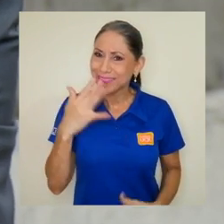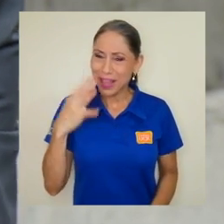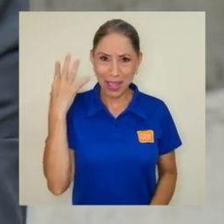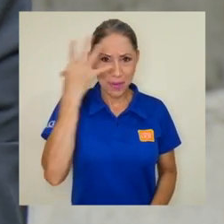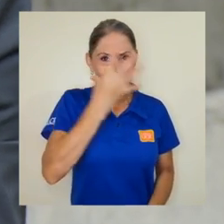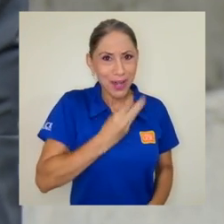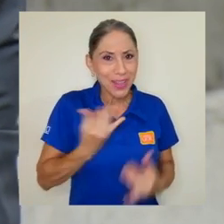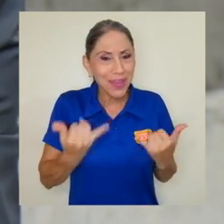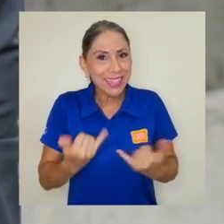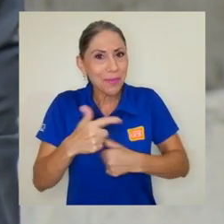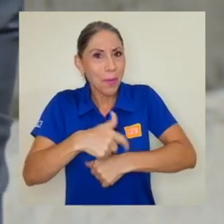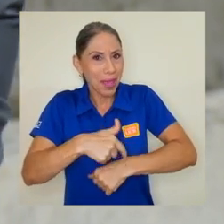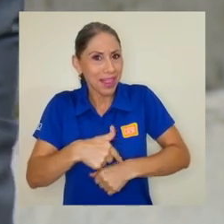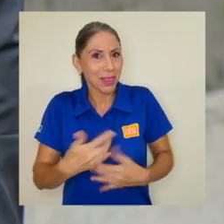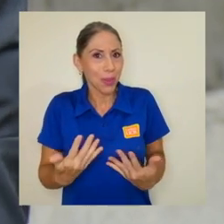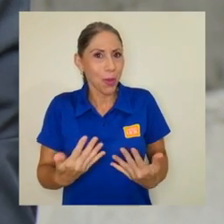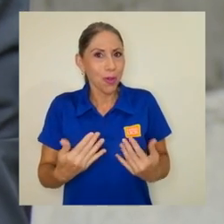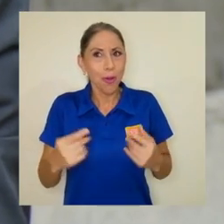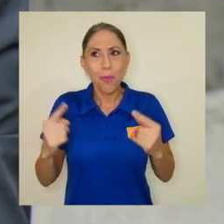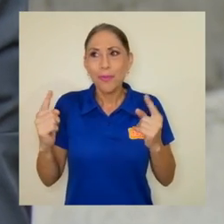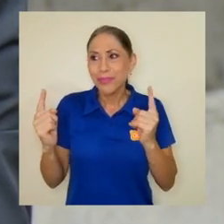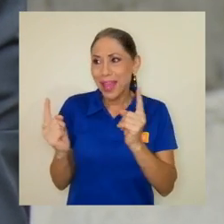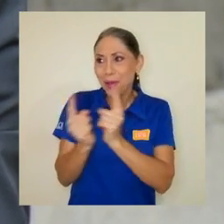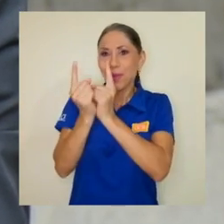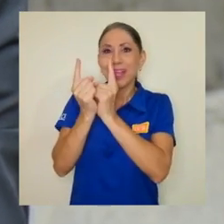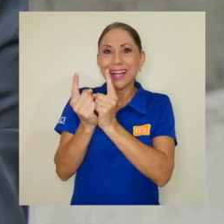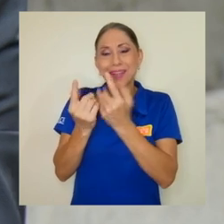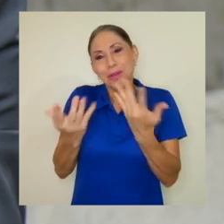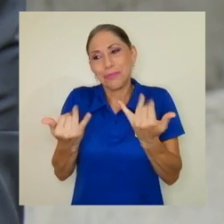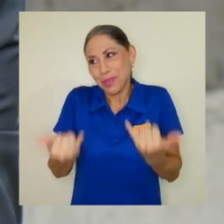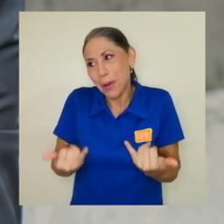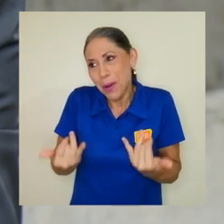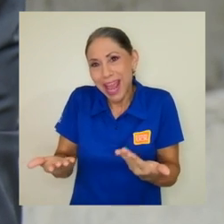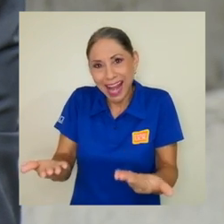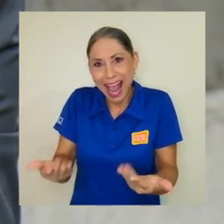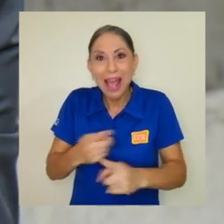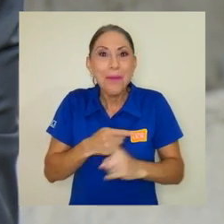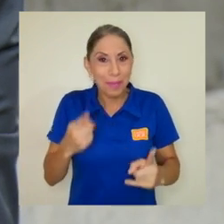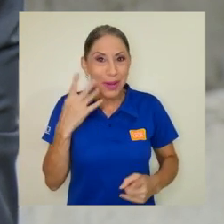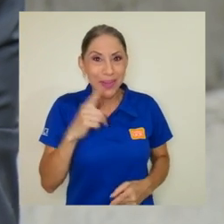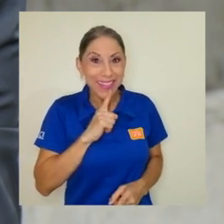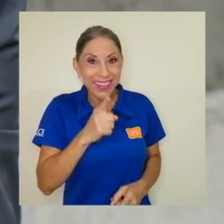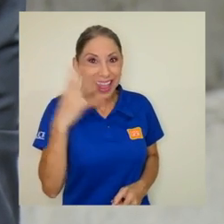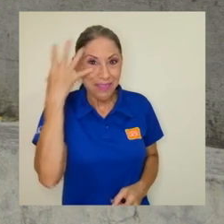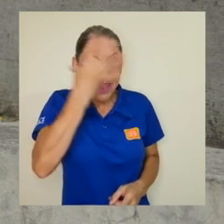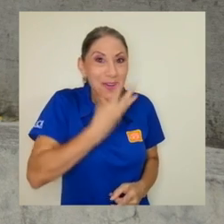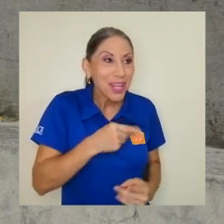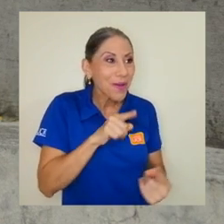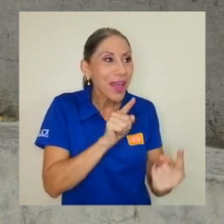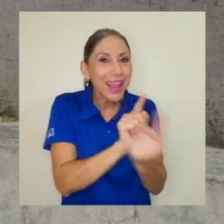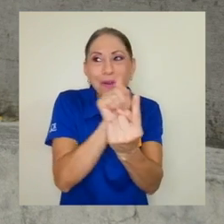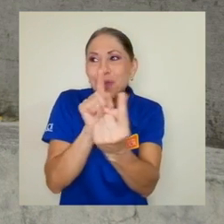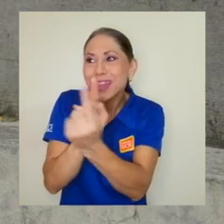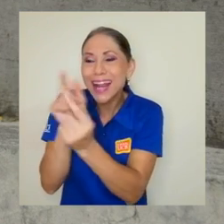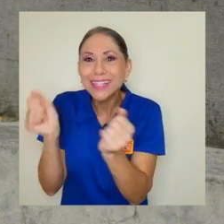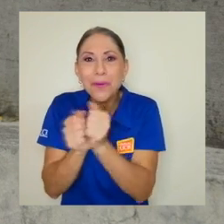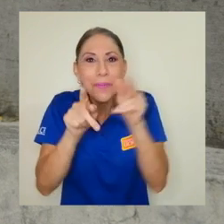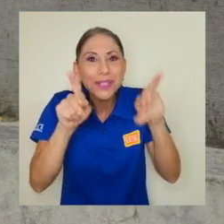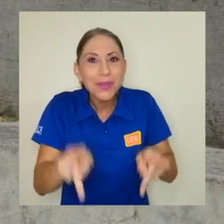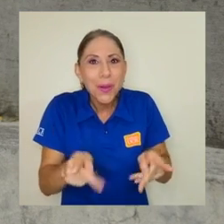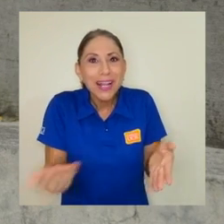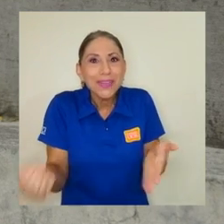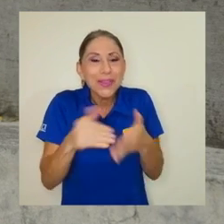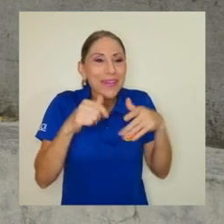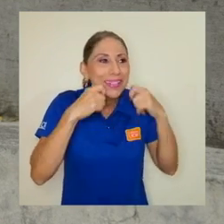lo bonito que es en estos momentos encontrarse, bueno, estamos hoy acá, pero con algunos grupos de estudiantes o personas que vuelven a esa presencialidad,